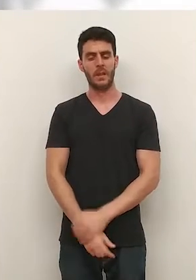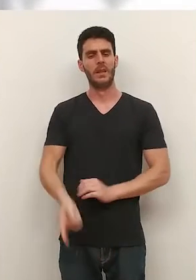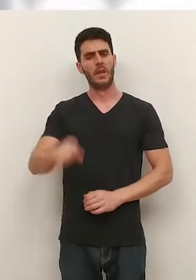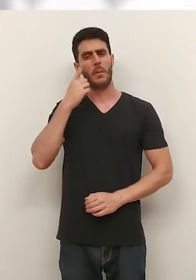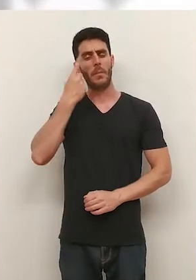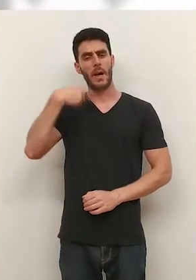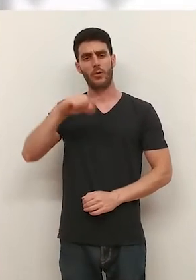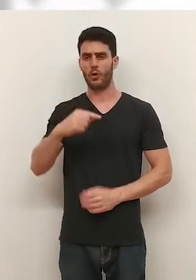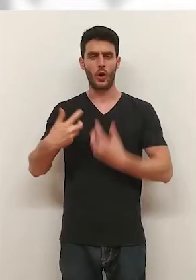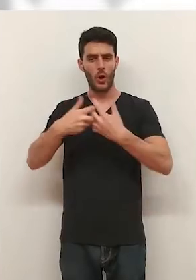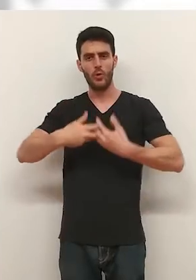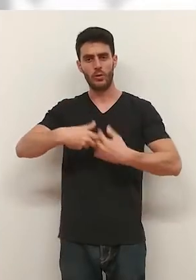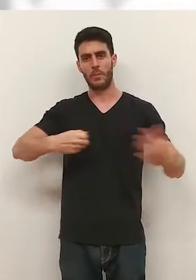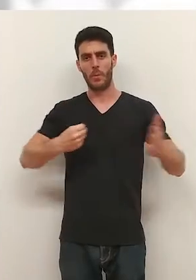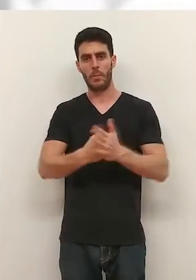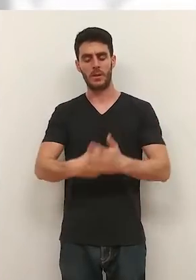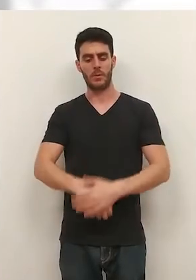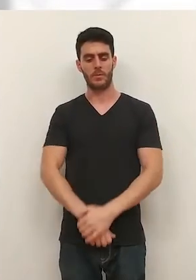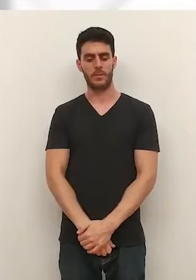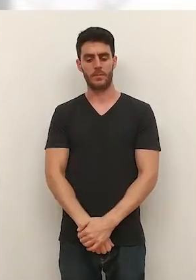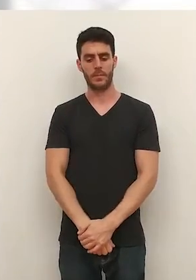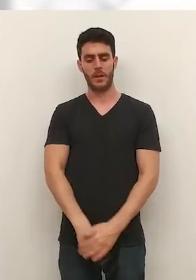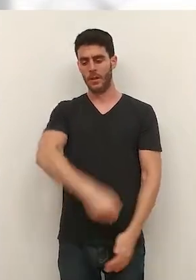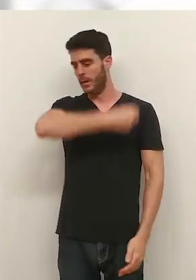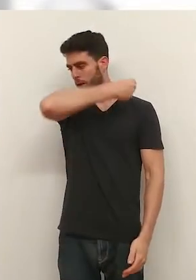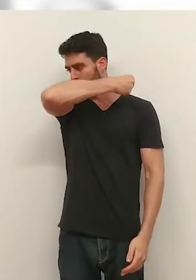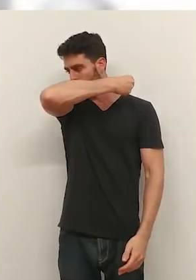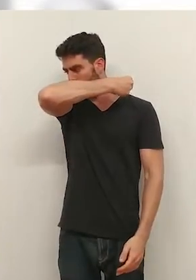ese sacrificio y vea que lo damos todos por ellos y por el club.